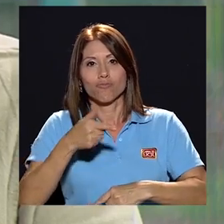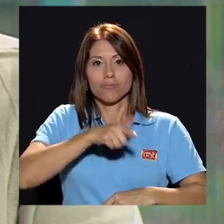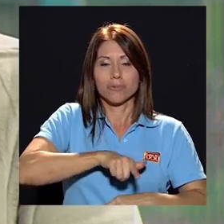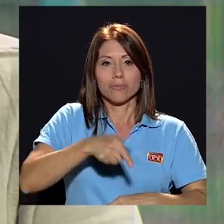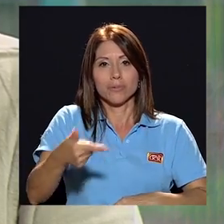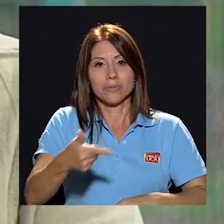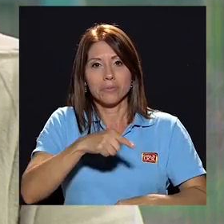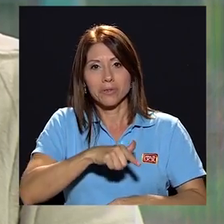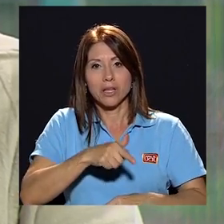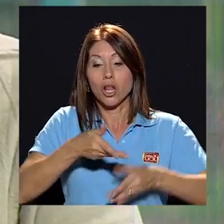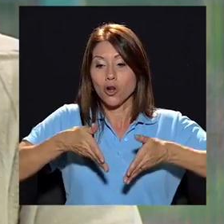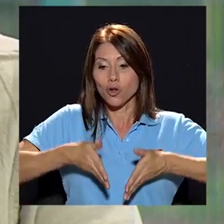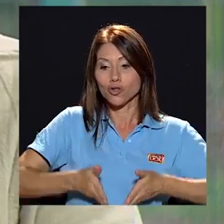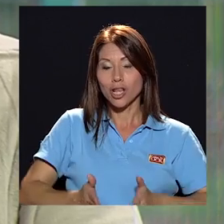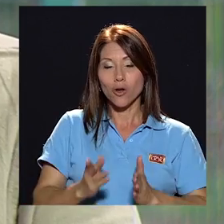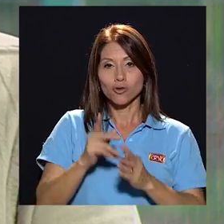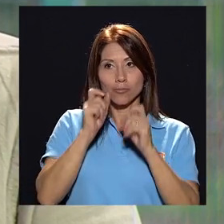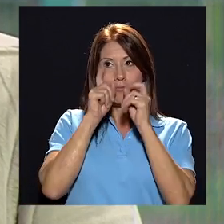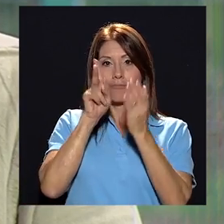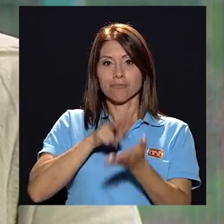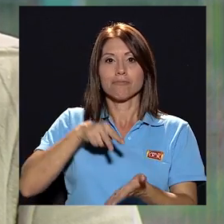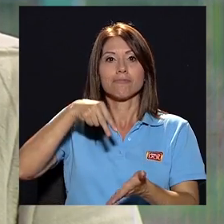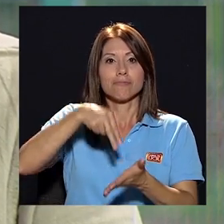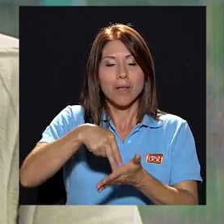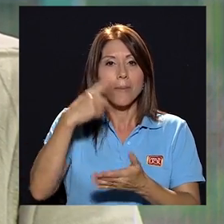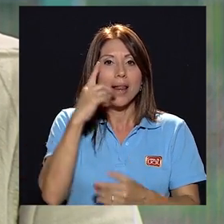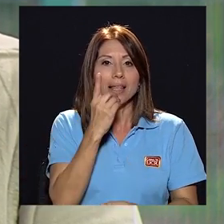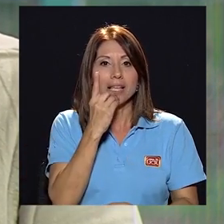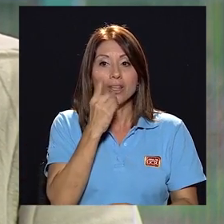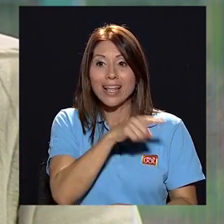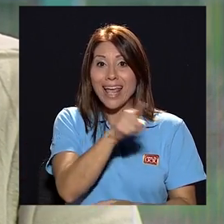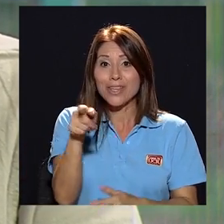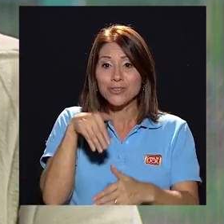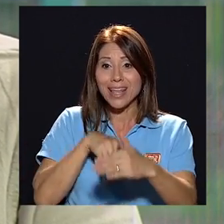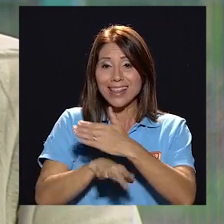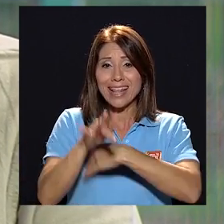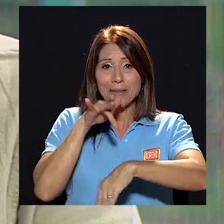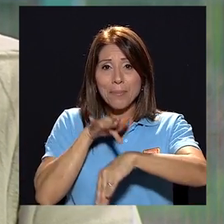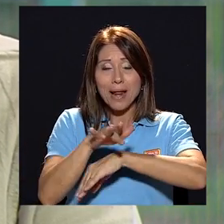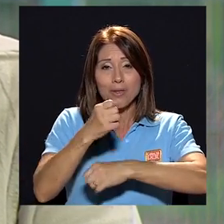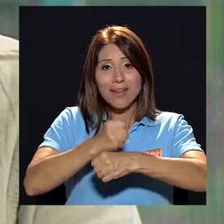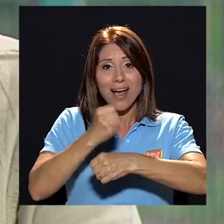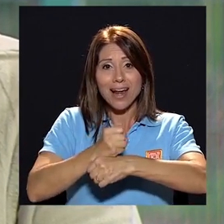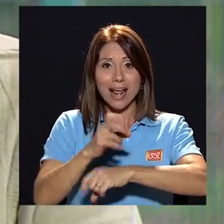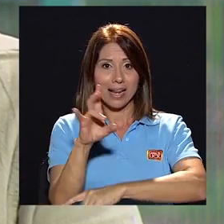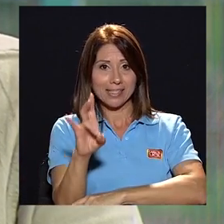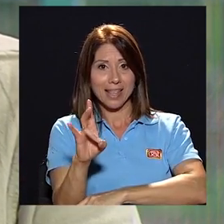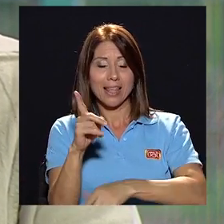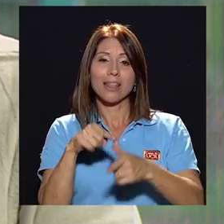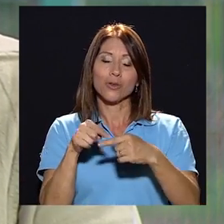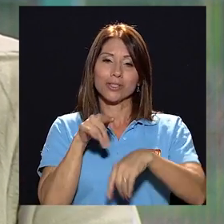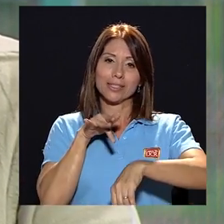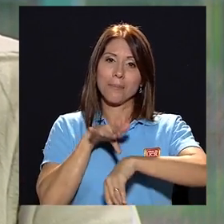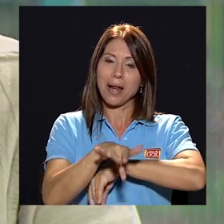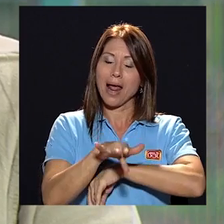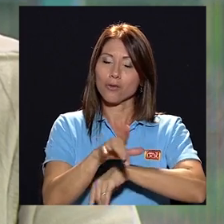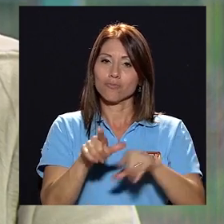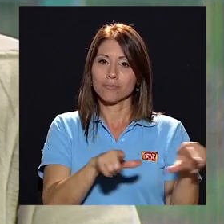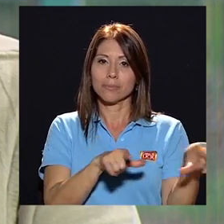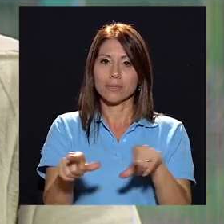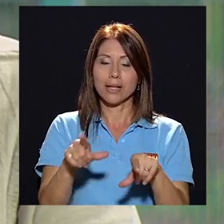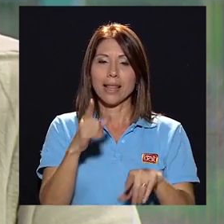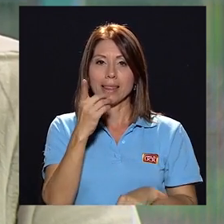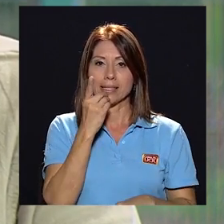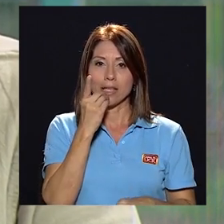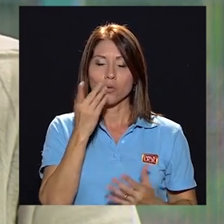se levantan ya para desayunar ellos entran muy temprano a trabajar a las siete entonces temprano hay que tener listo